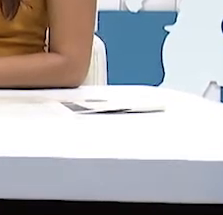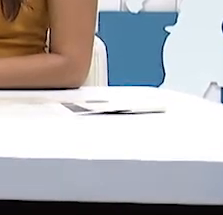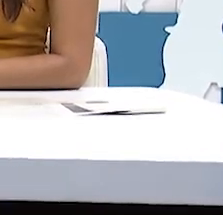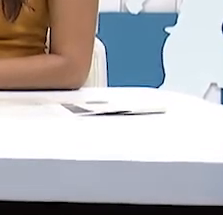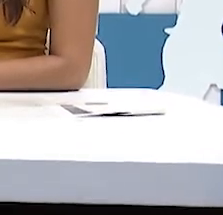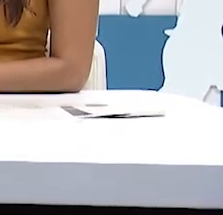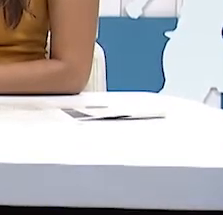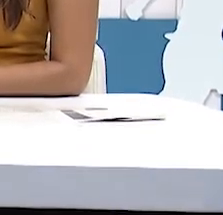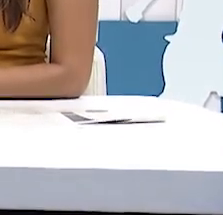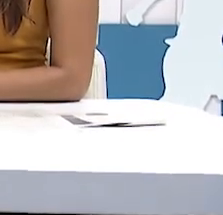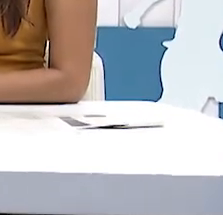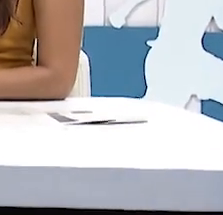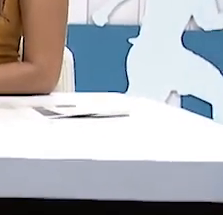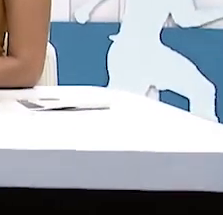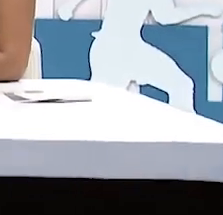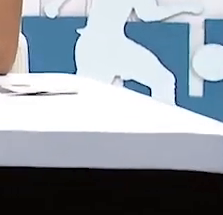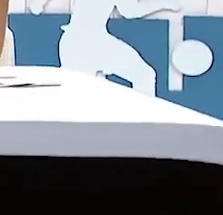económica en Telecafé Noticias.